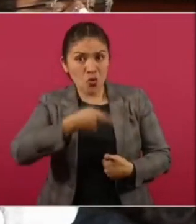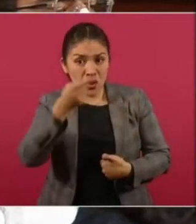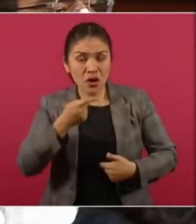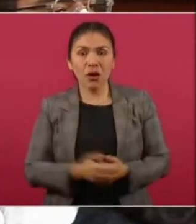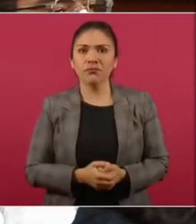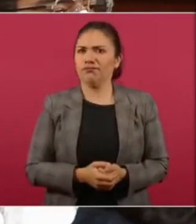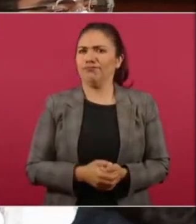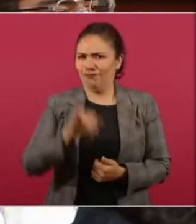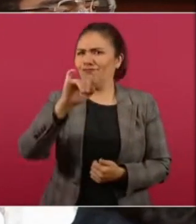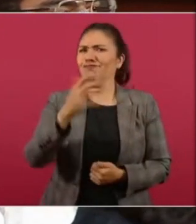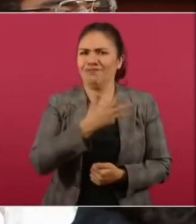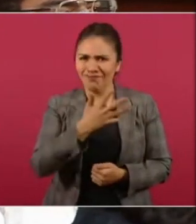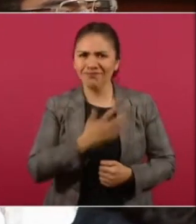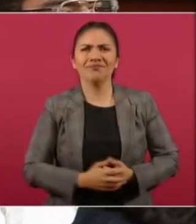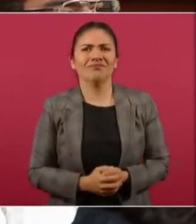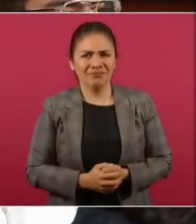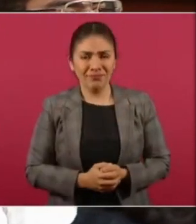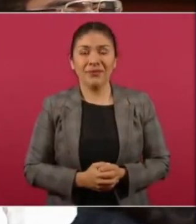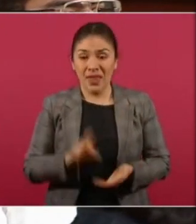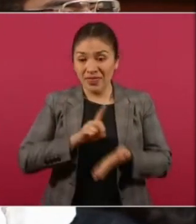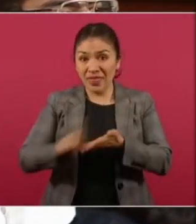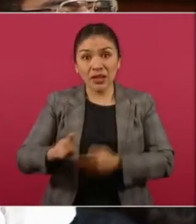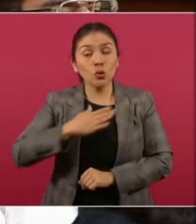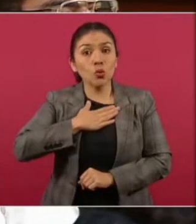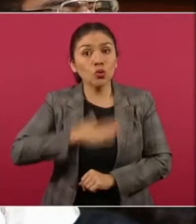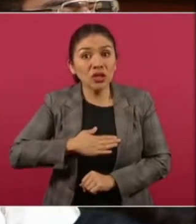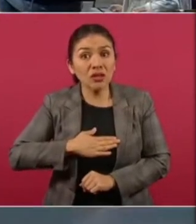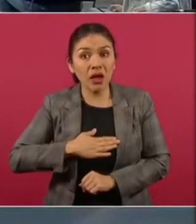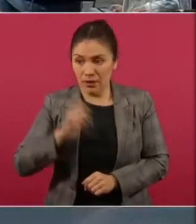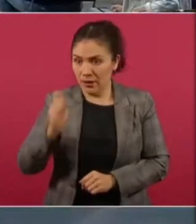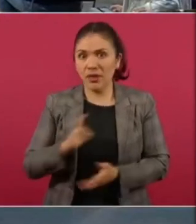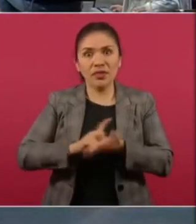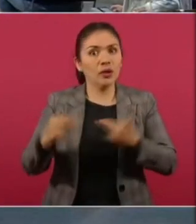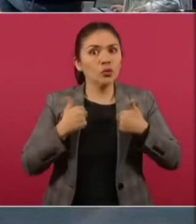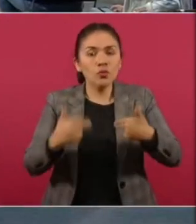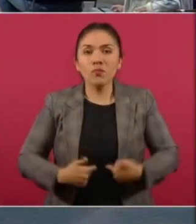Por supuesto que se violan. El derecho a la justicia es un derecho humano.